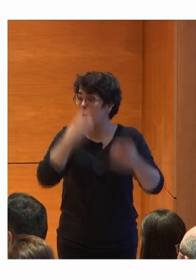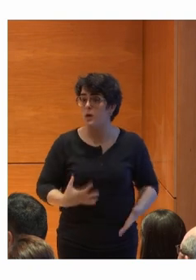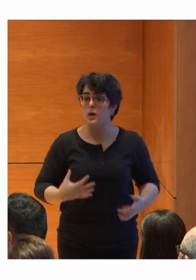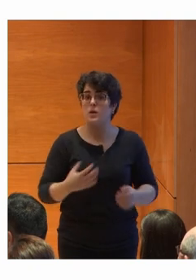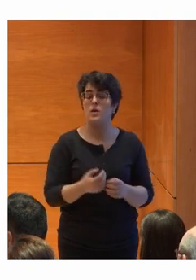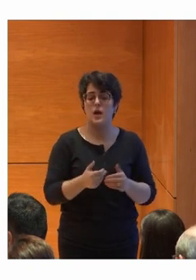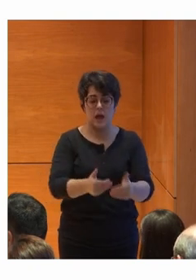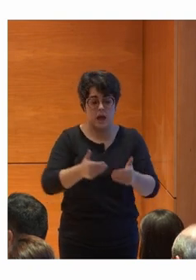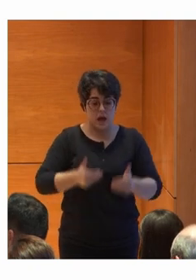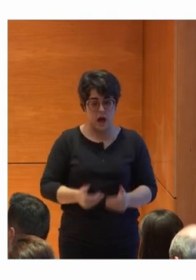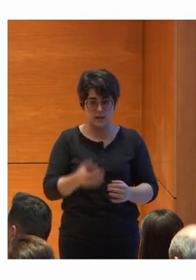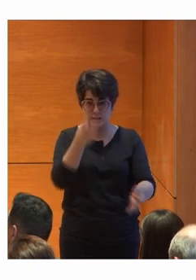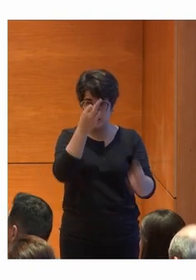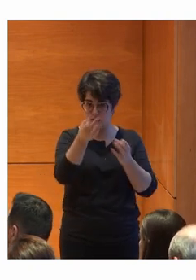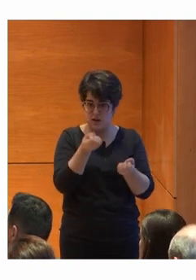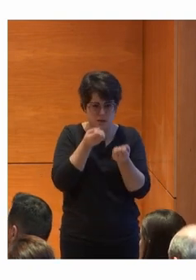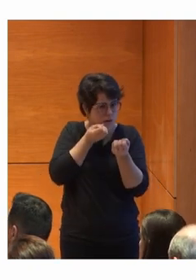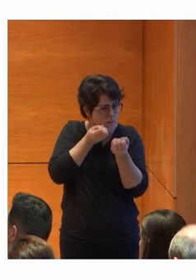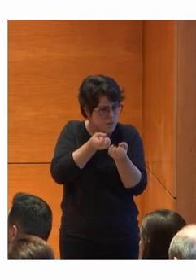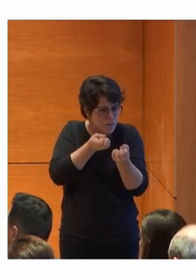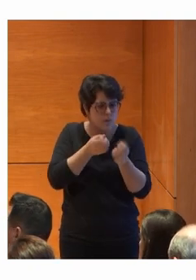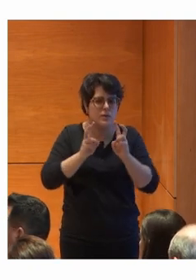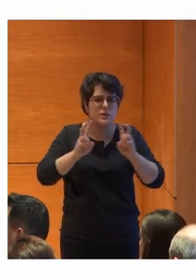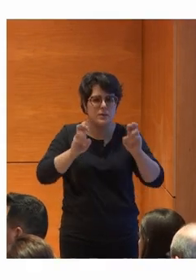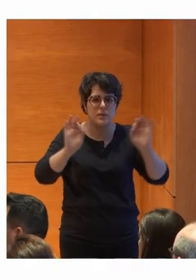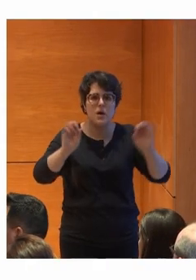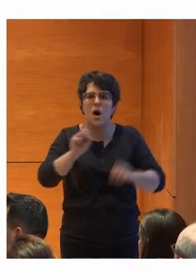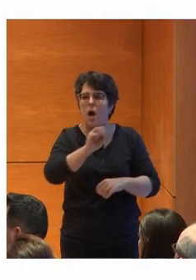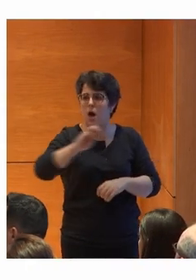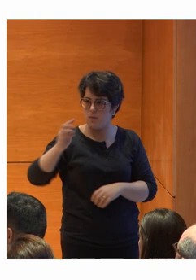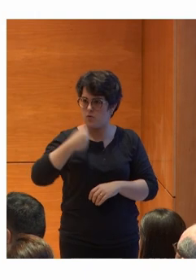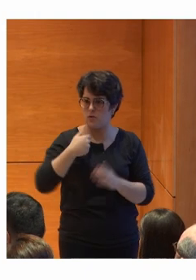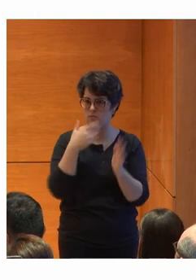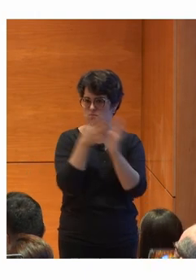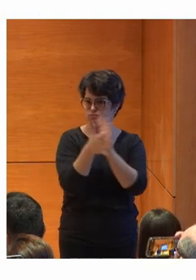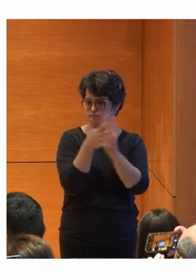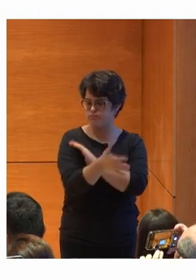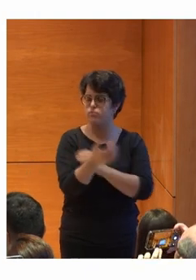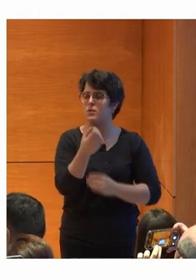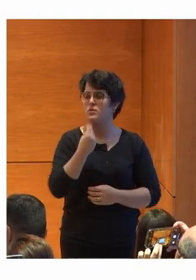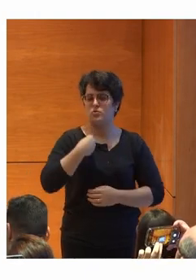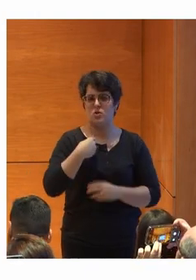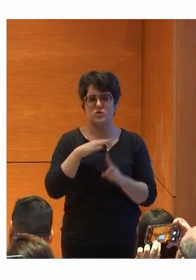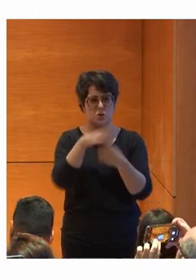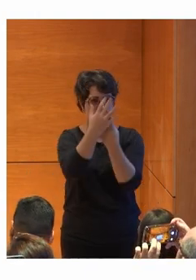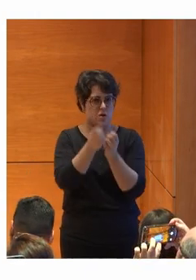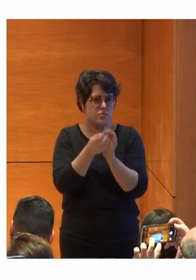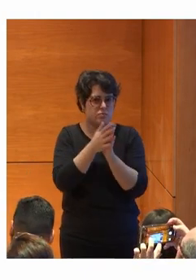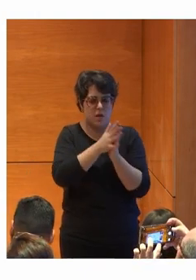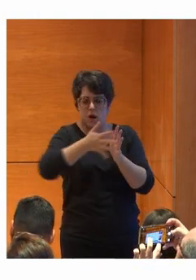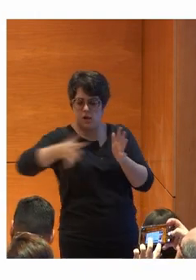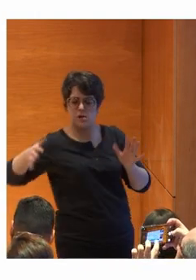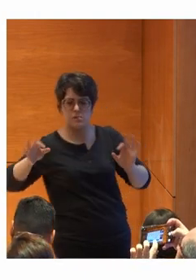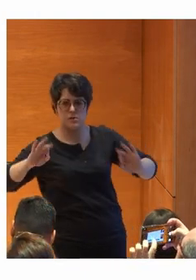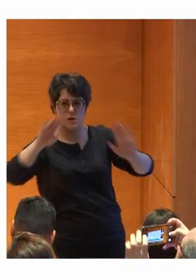pues antes de entrar en detalle sobre la aplicación que vengo a contaros hoy, quería poneros un poquito en contexto cuál es el